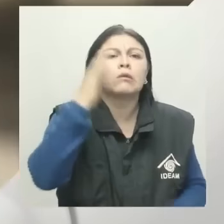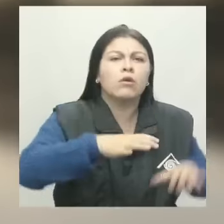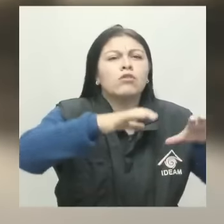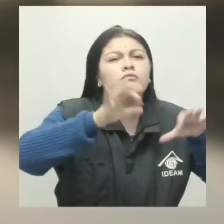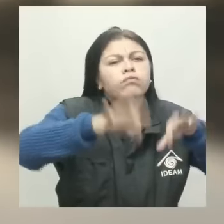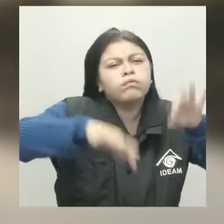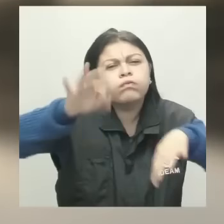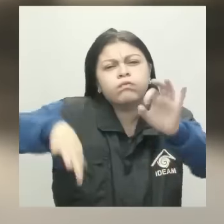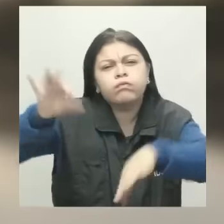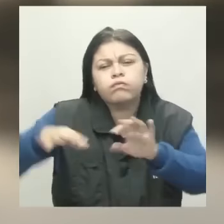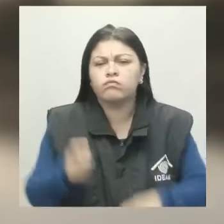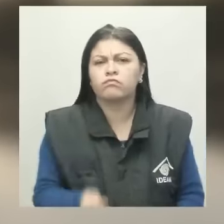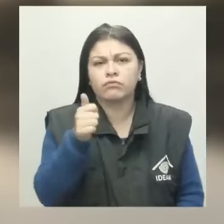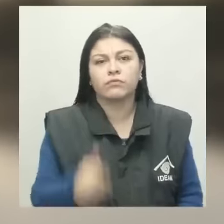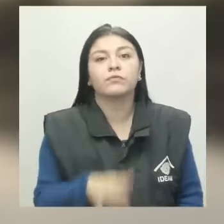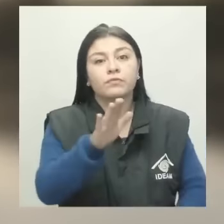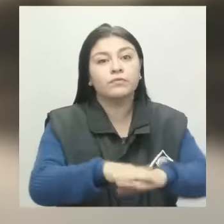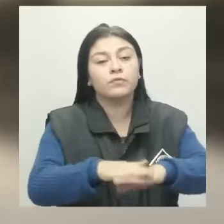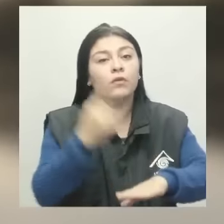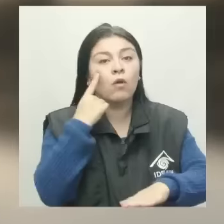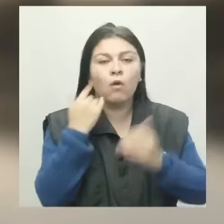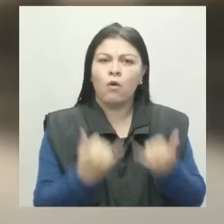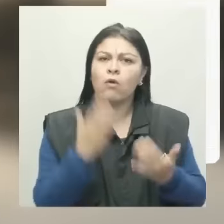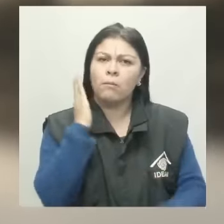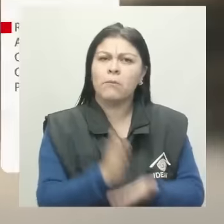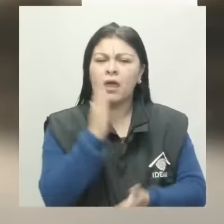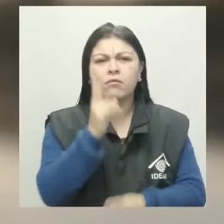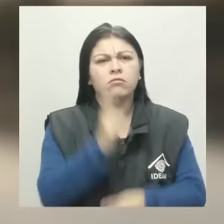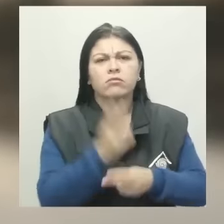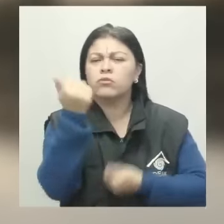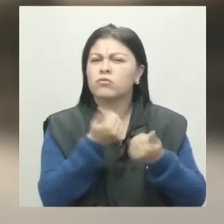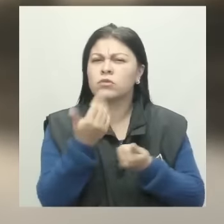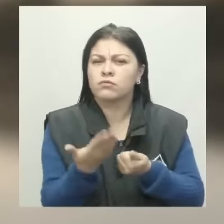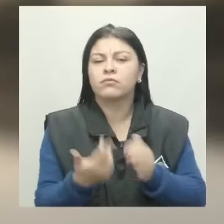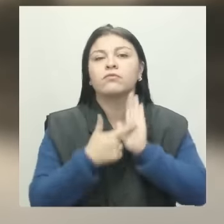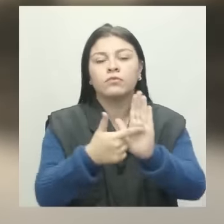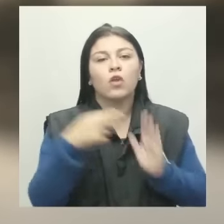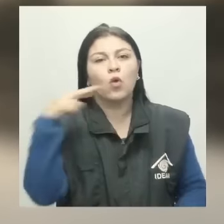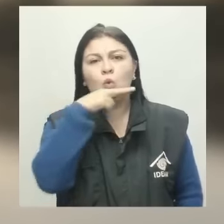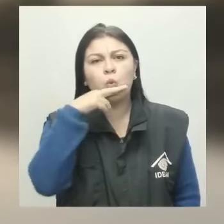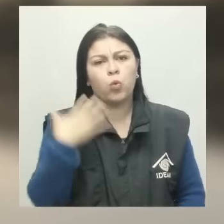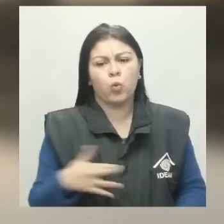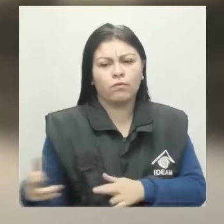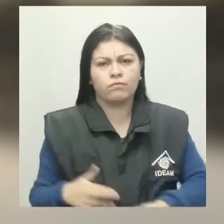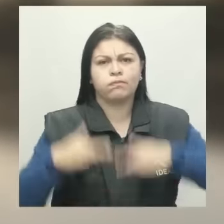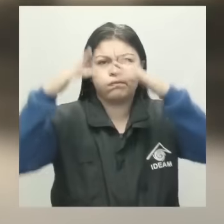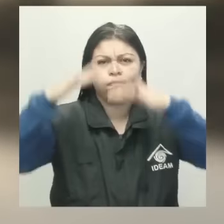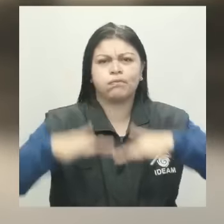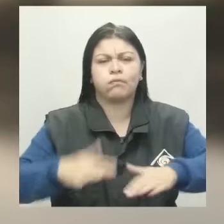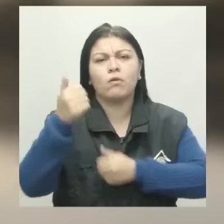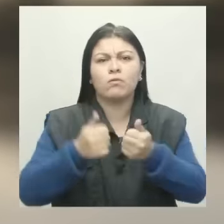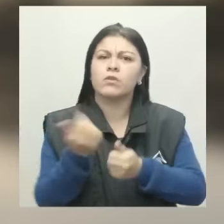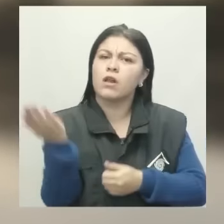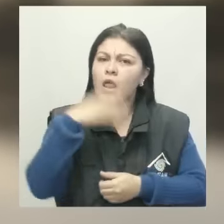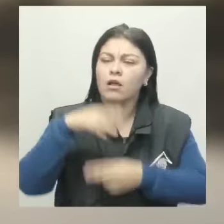lloviznas ligeras. Mucha atención a las principales alertas para hoy a nivel nacional. Alerta roja por crecientes en las cuencas bajas del